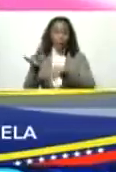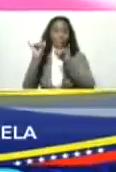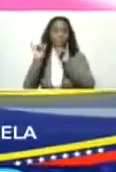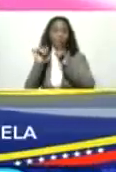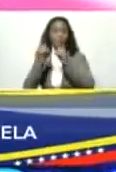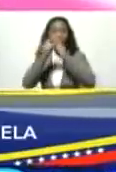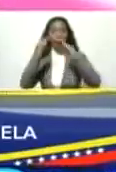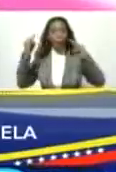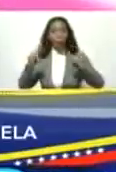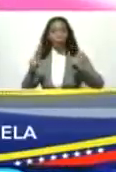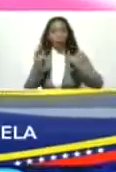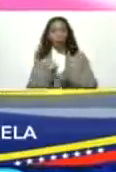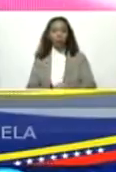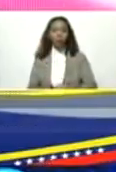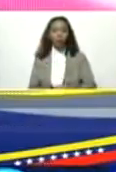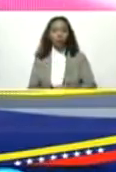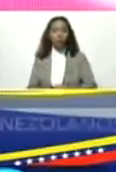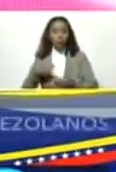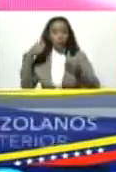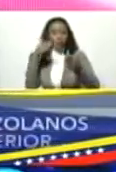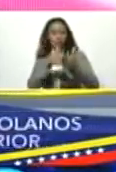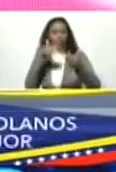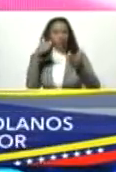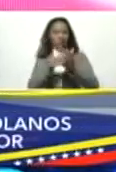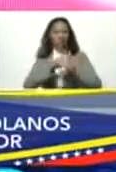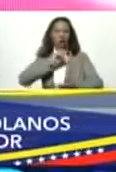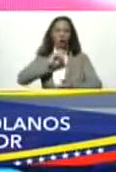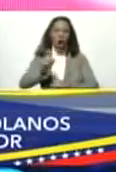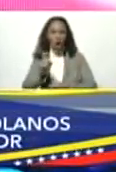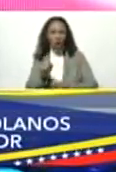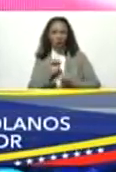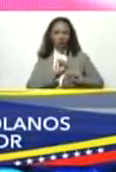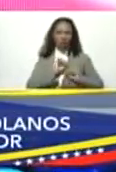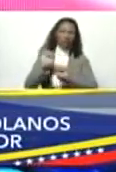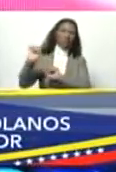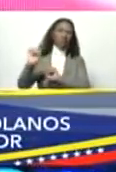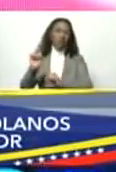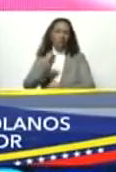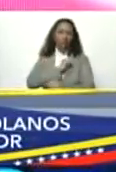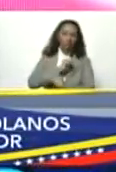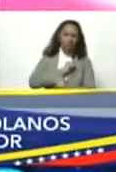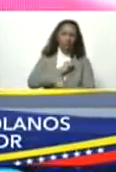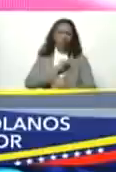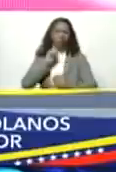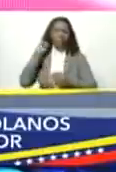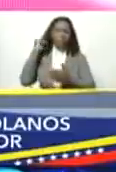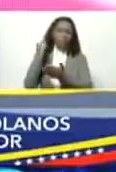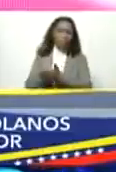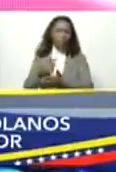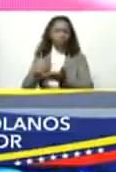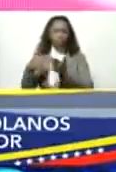campamento los atacan con odio con desprecio con xenofobia con fascismo